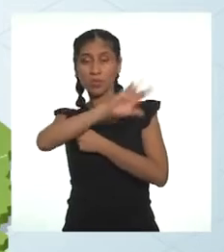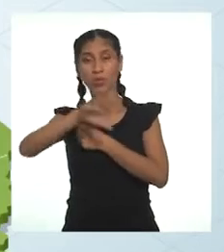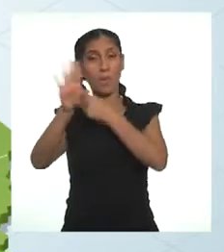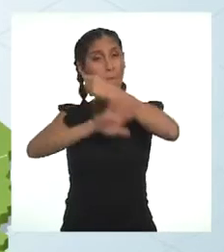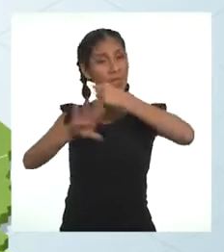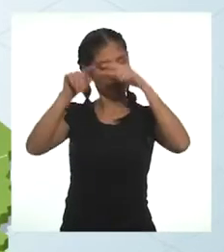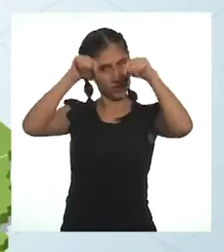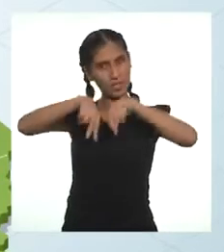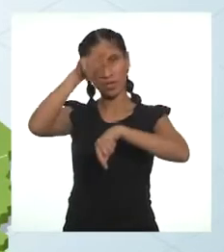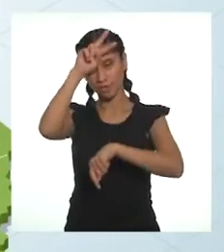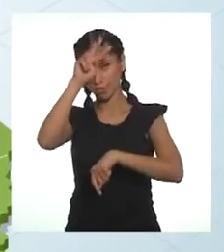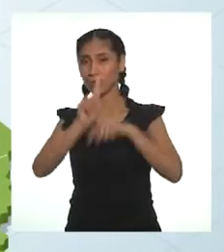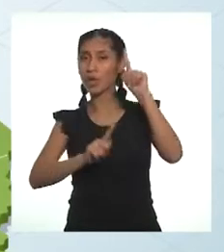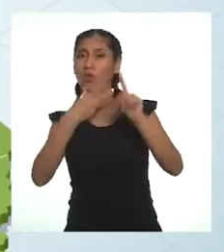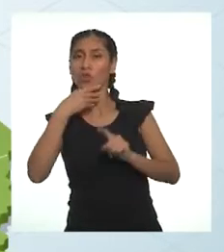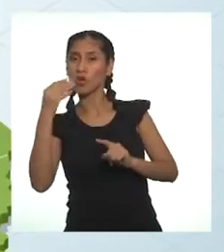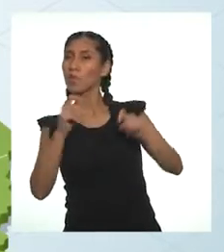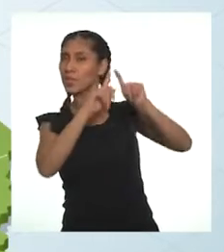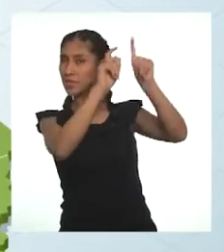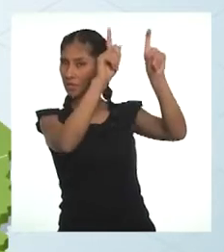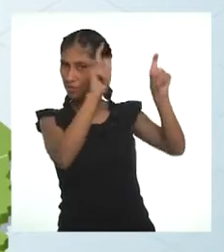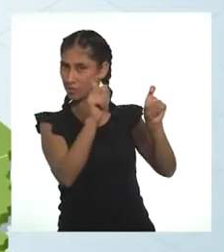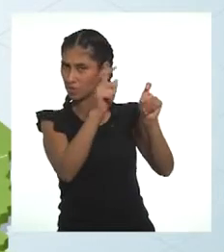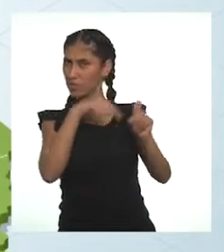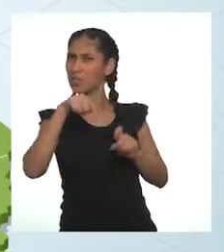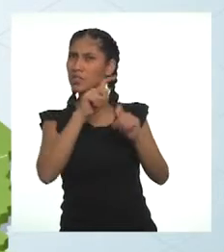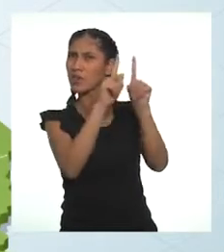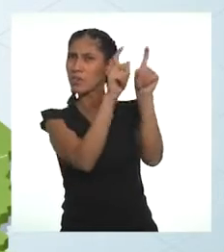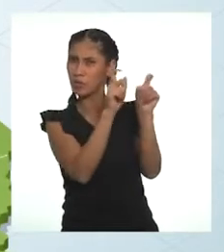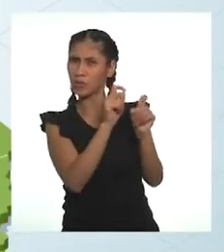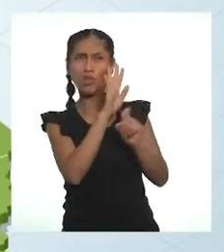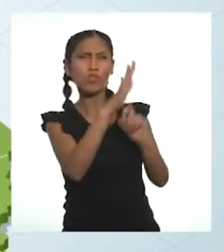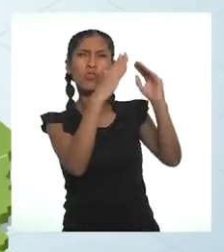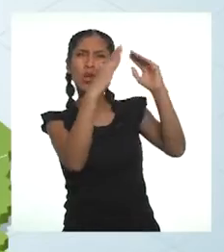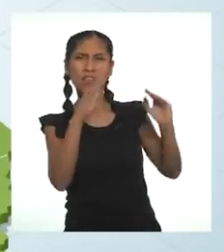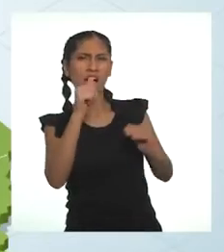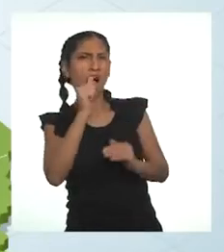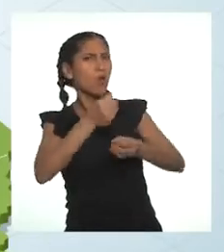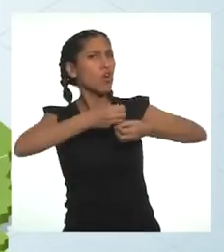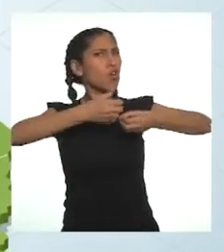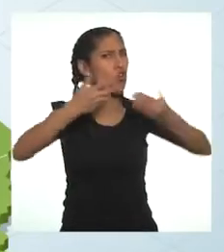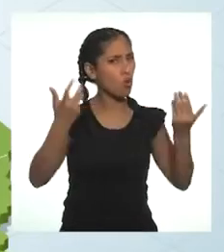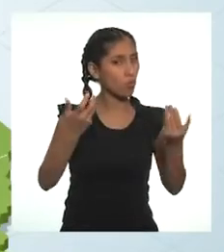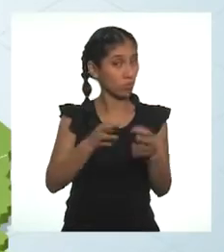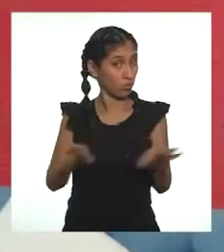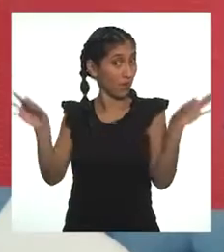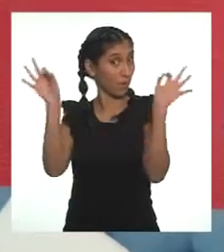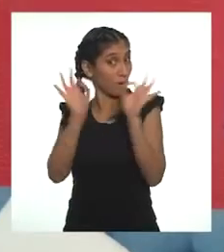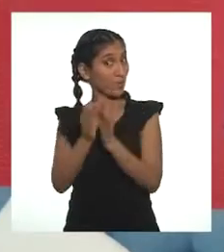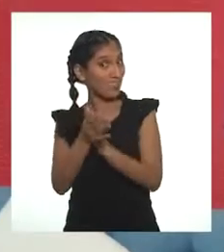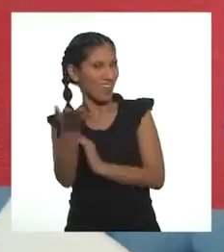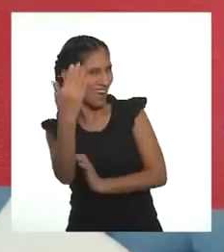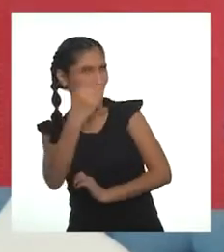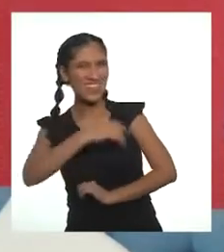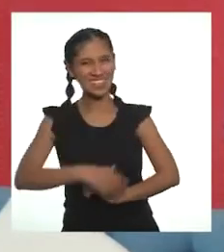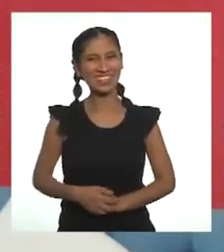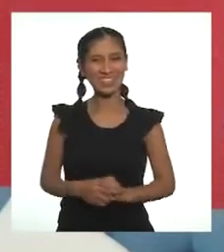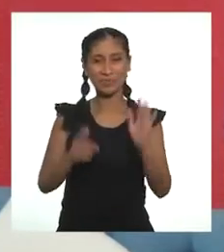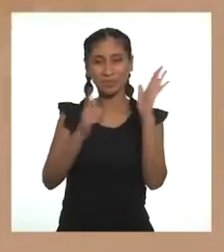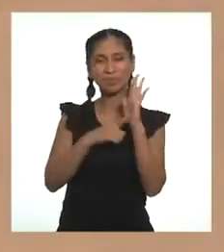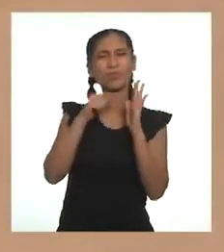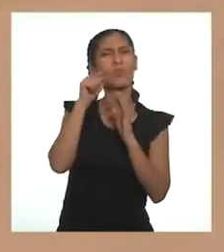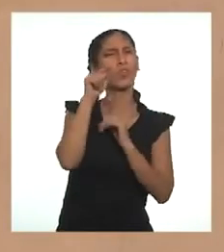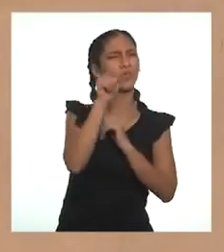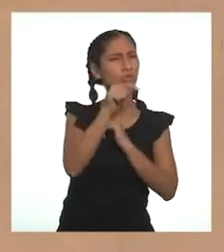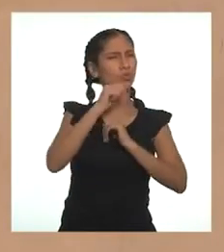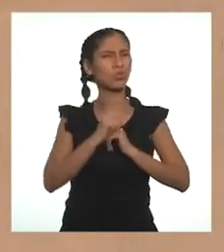He entrevistado a algunas y algunos estudiantes para que nos cuenten cómo se da el servicio de agua en sus hogares y regiones. ¡Qué interesante, Mario! ver.